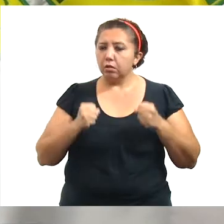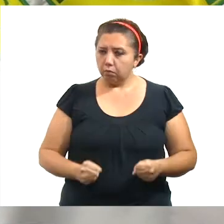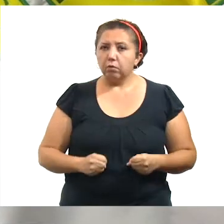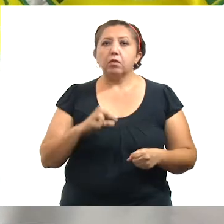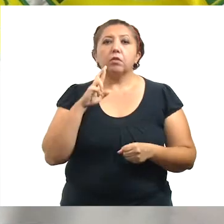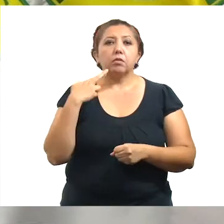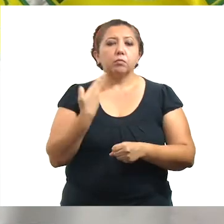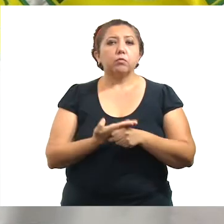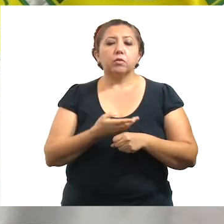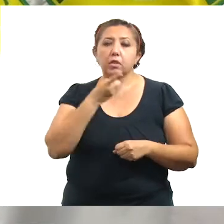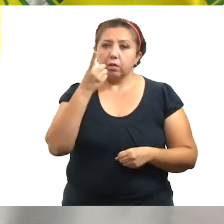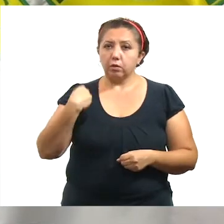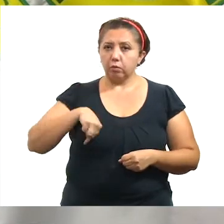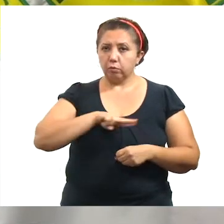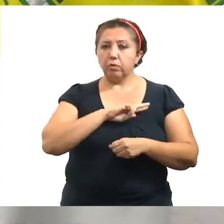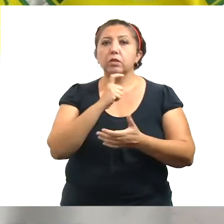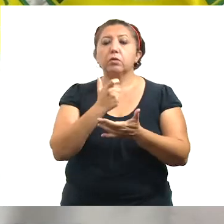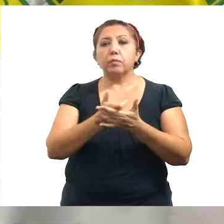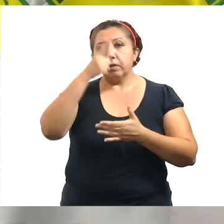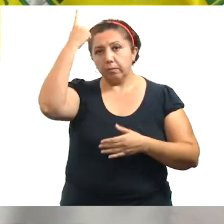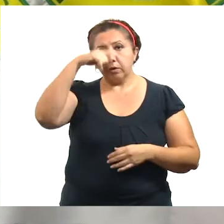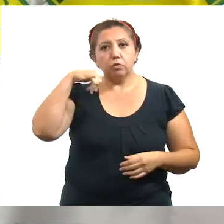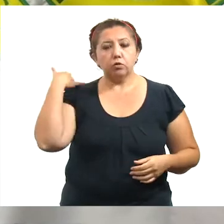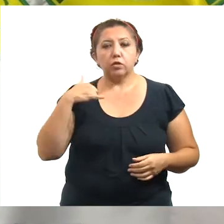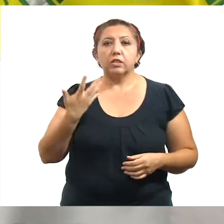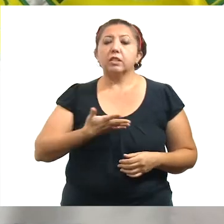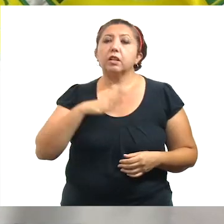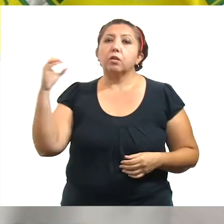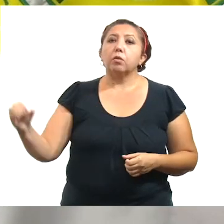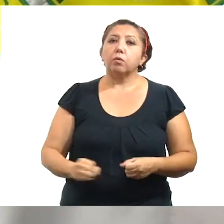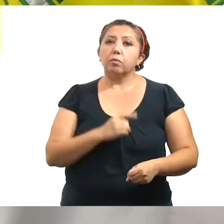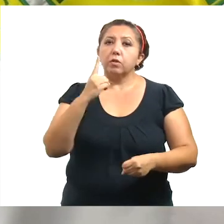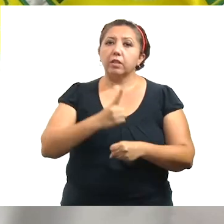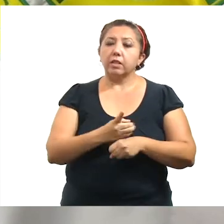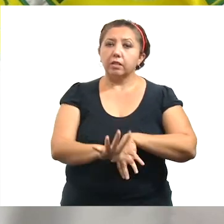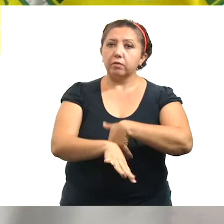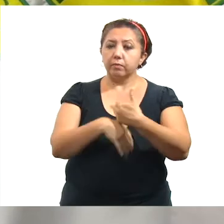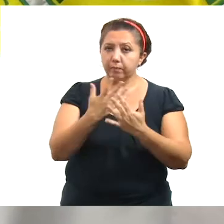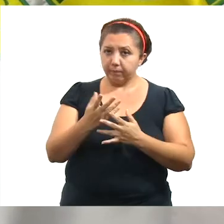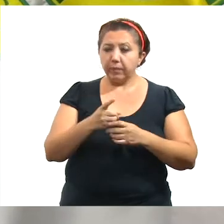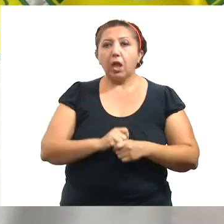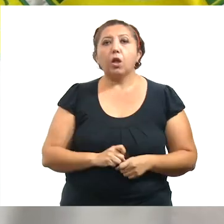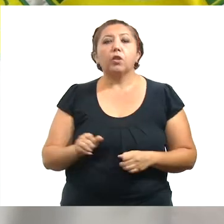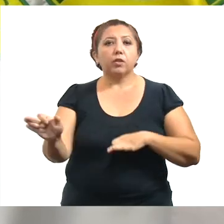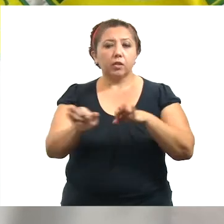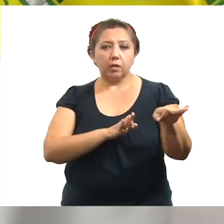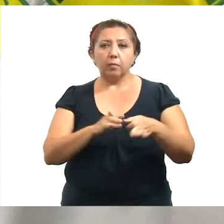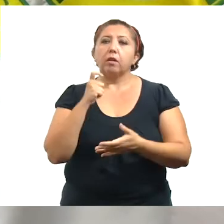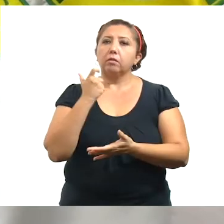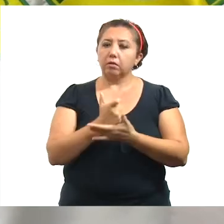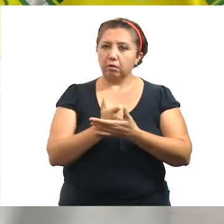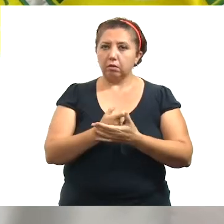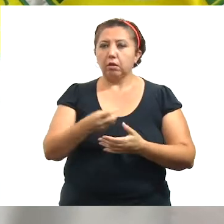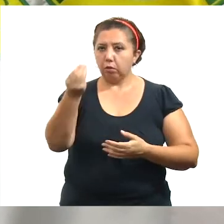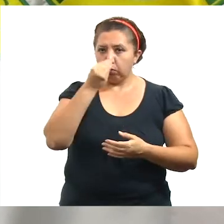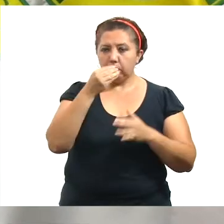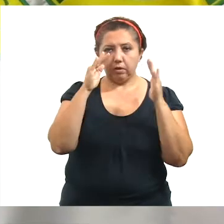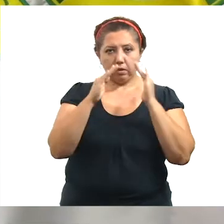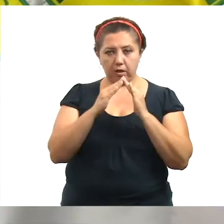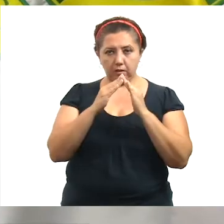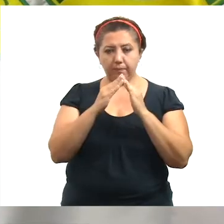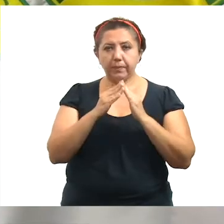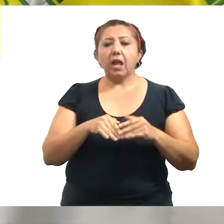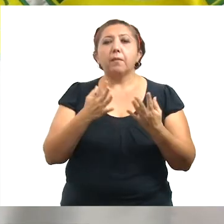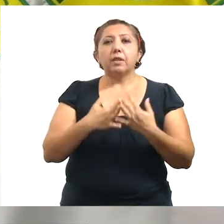responsable y eficaz de nuestra economía, para que los yucatecos tengan la oportunidad de salir adelante con empleo, ingreso y comida en casa.